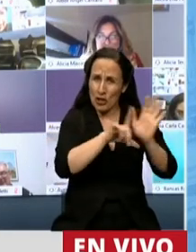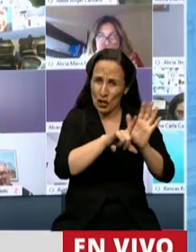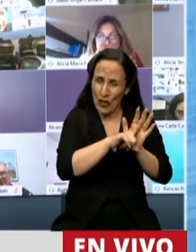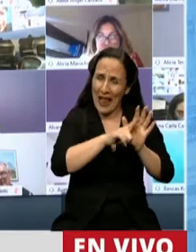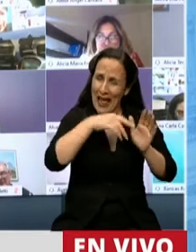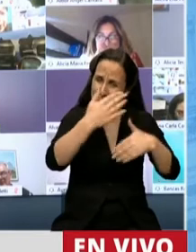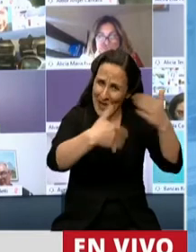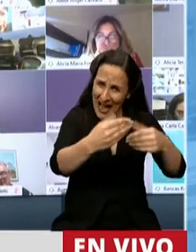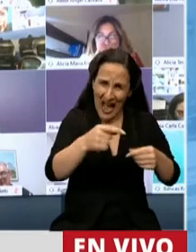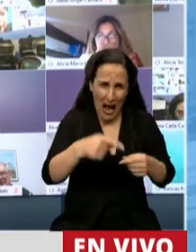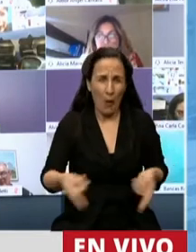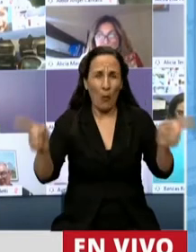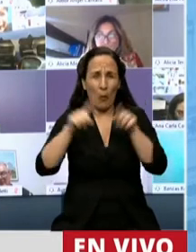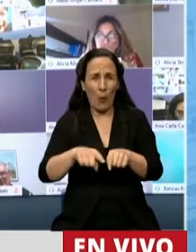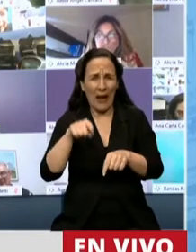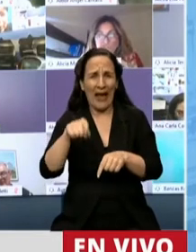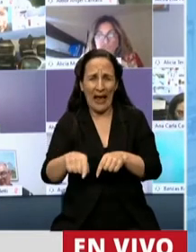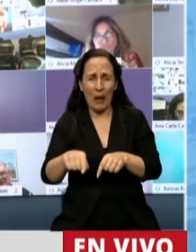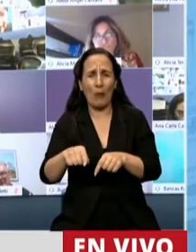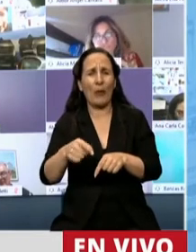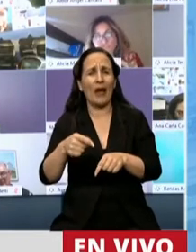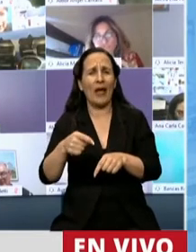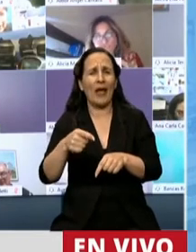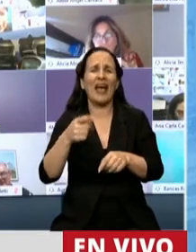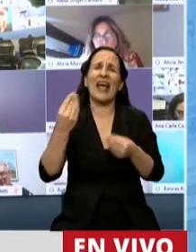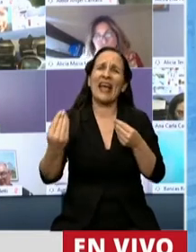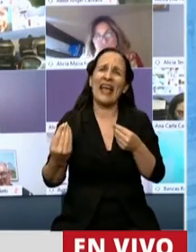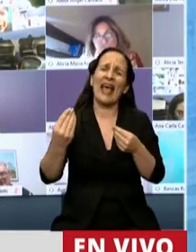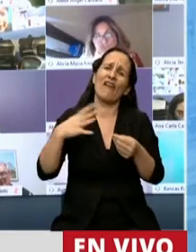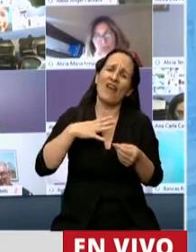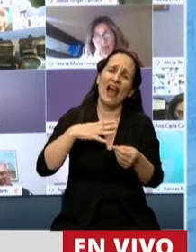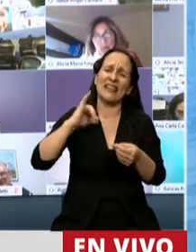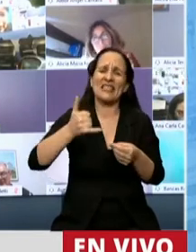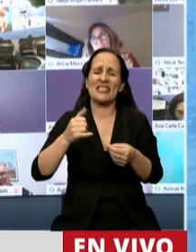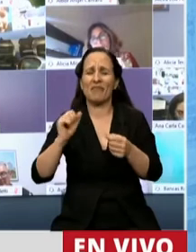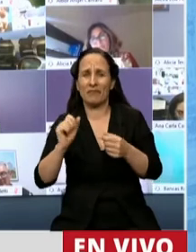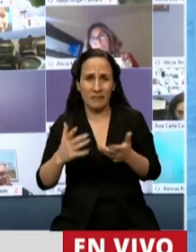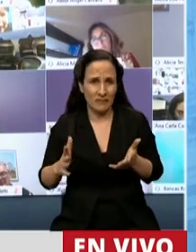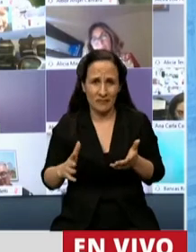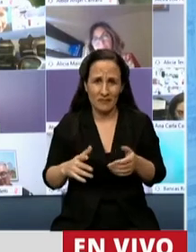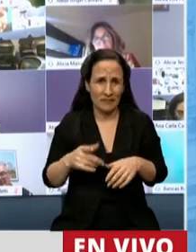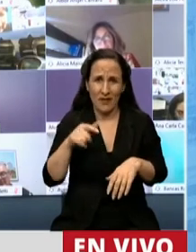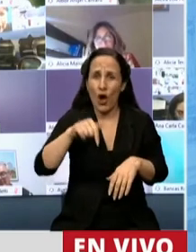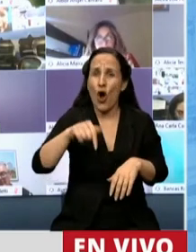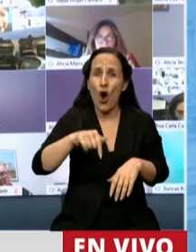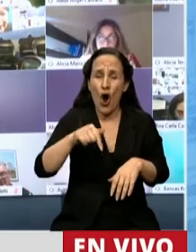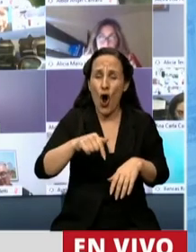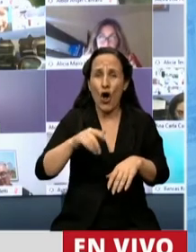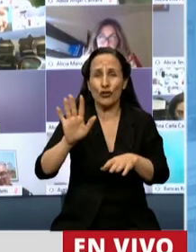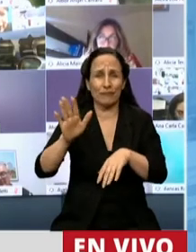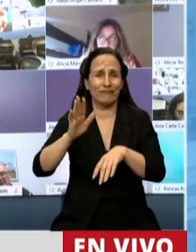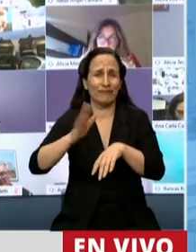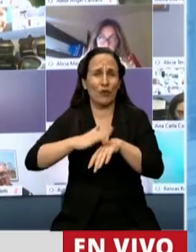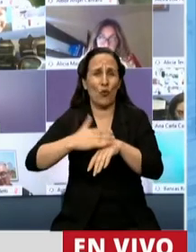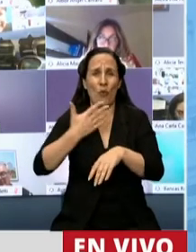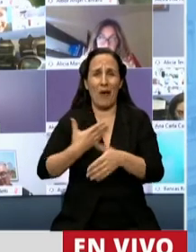nuestro país adelante, estemos volviendo a remover lo que se hizo, lo que no se hizo. Los que nos estamos haciendo cargo hoy de la herencia que